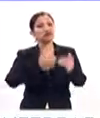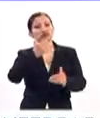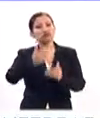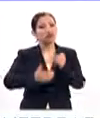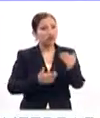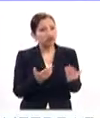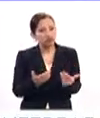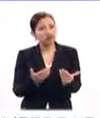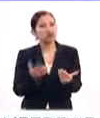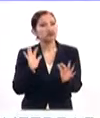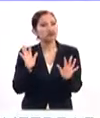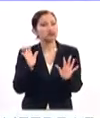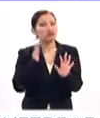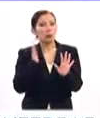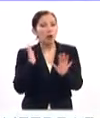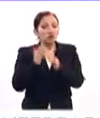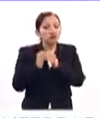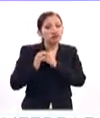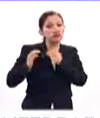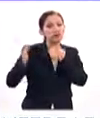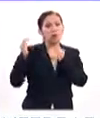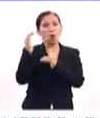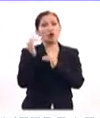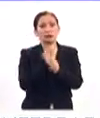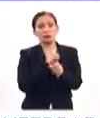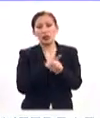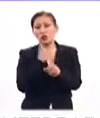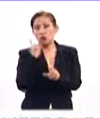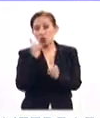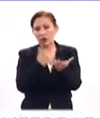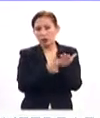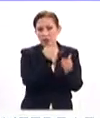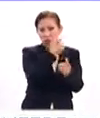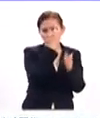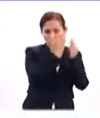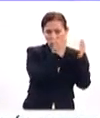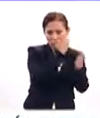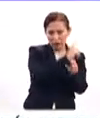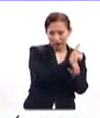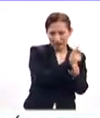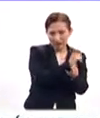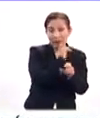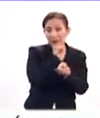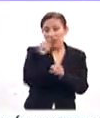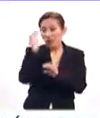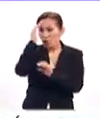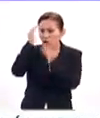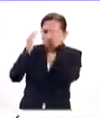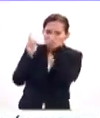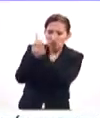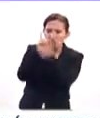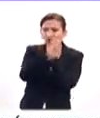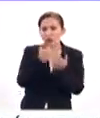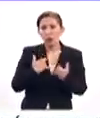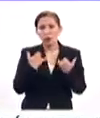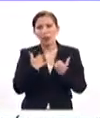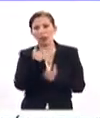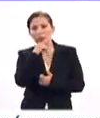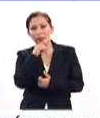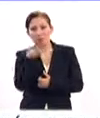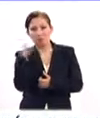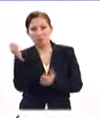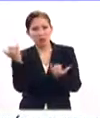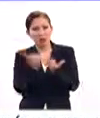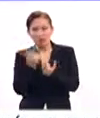exponencial y especial, no solamente dentro de tu carrera, sino además conocer a otros jóvenes que tienen